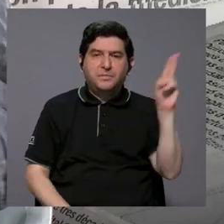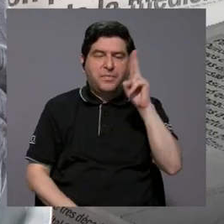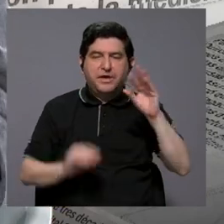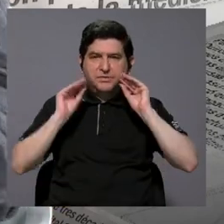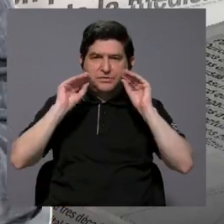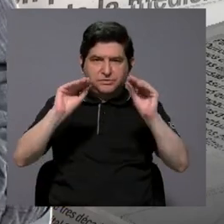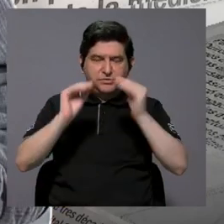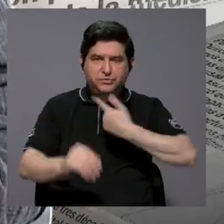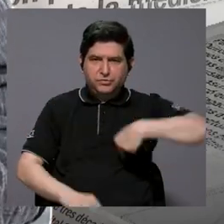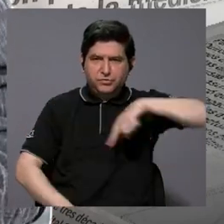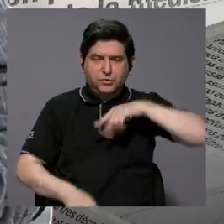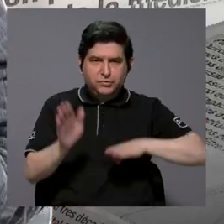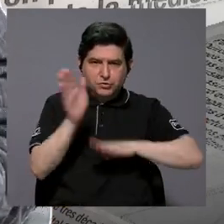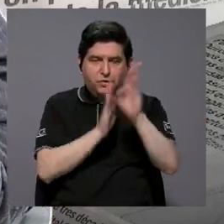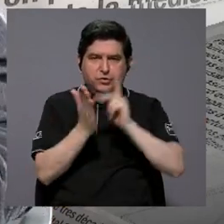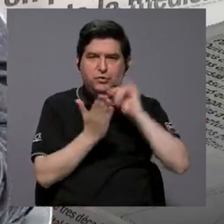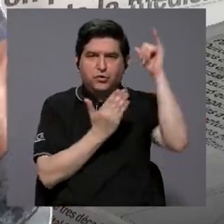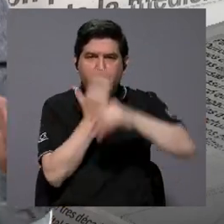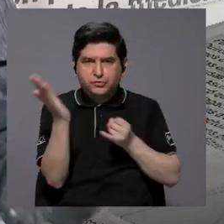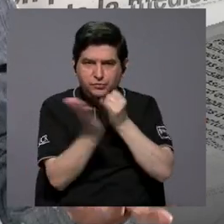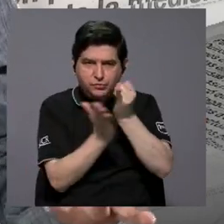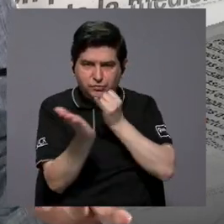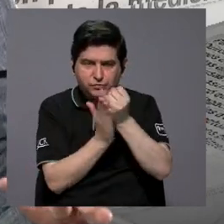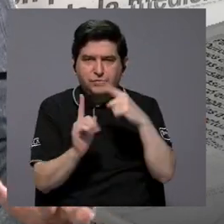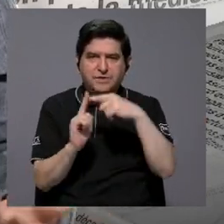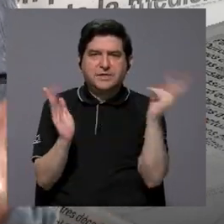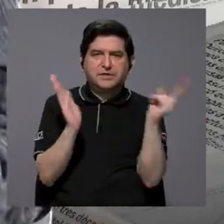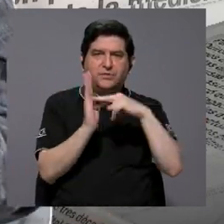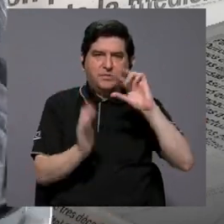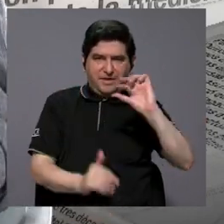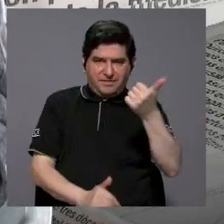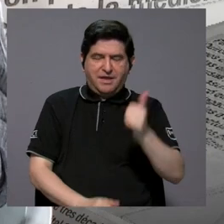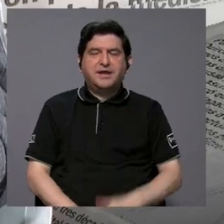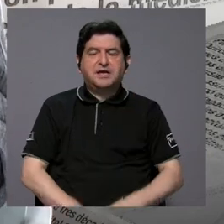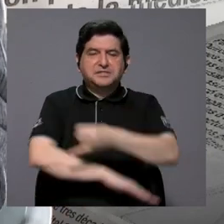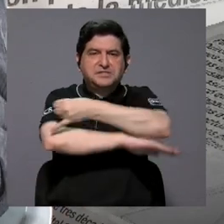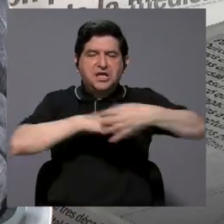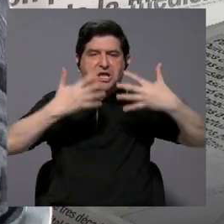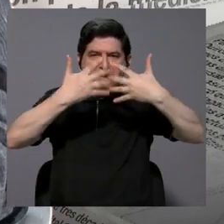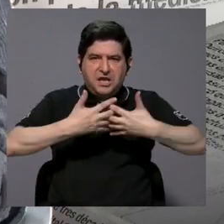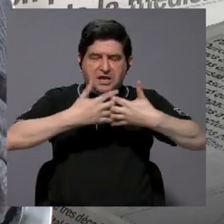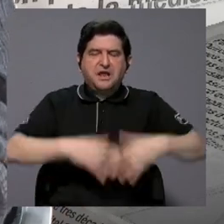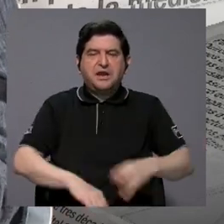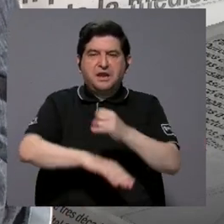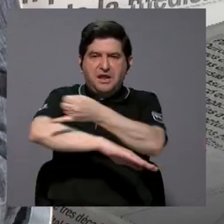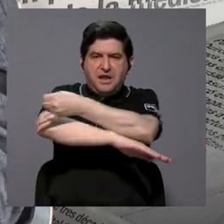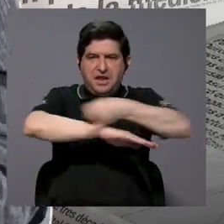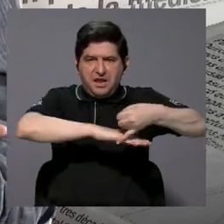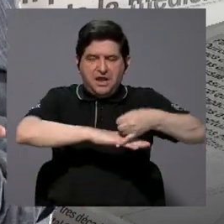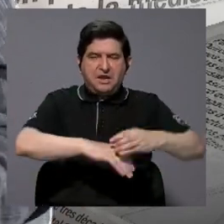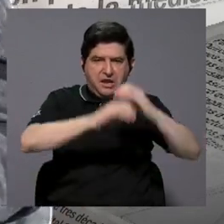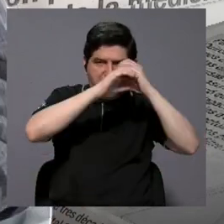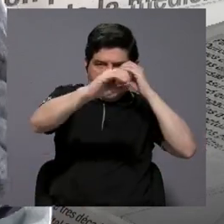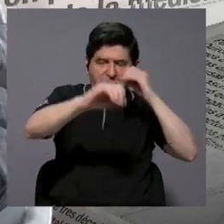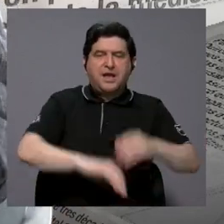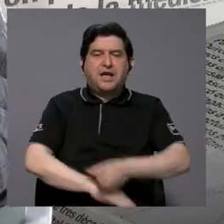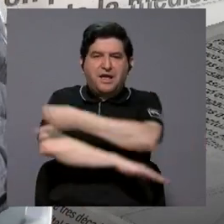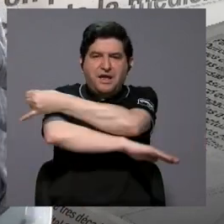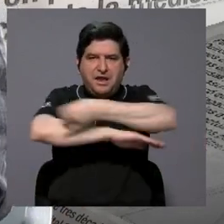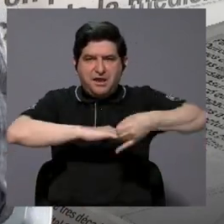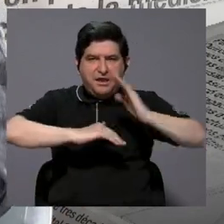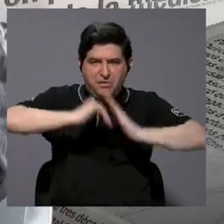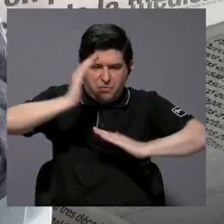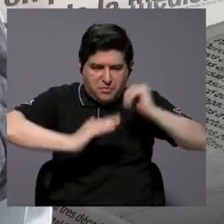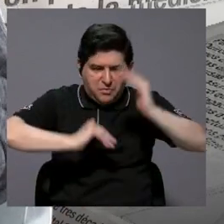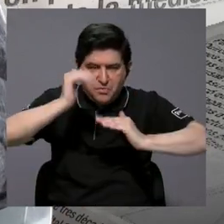académicas con las que desarrollamos proyectos de investigación desde el 2010, ingeniería industrial, ingeniería topográfica, ingeniería civil,